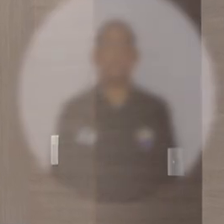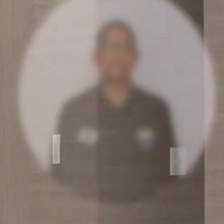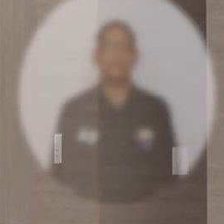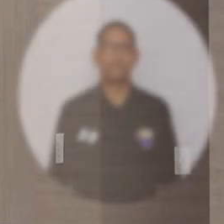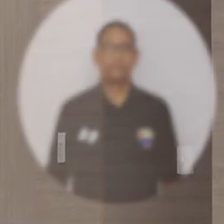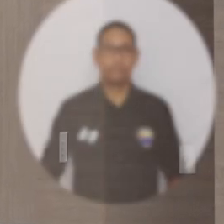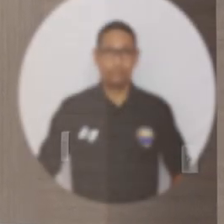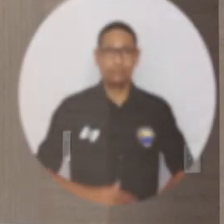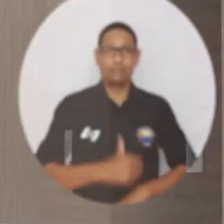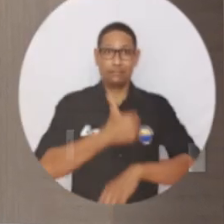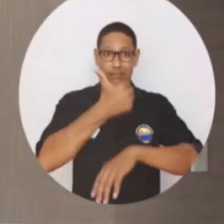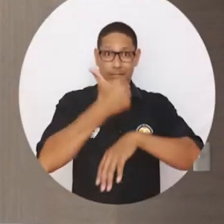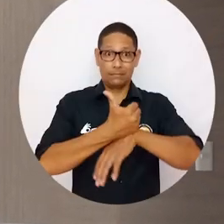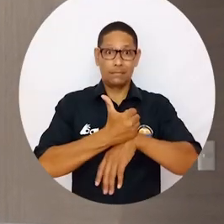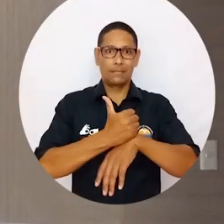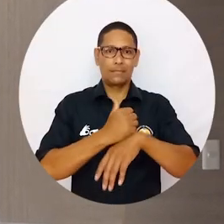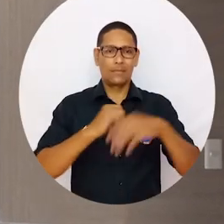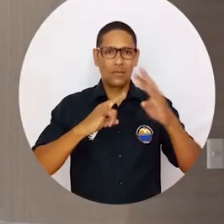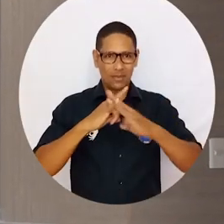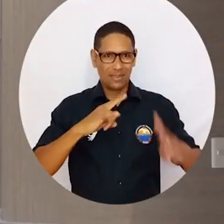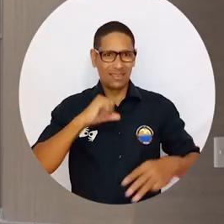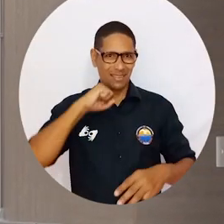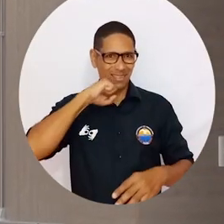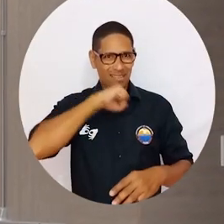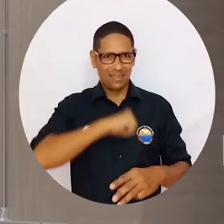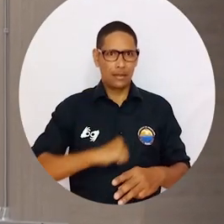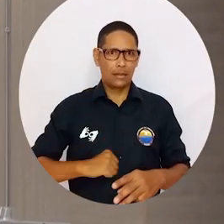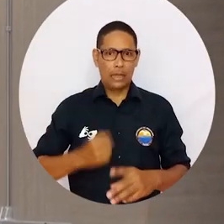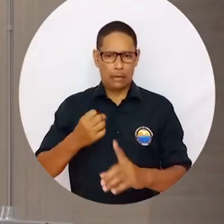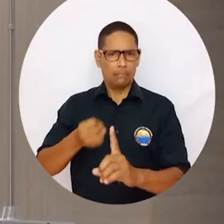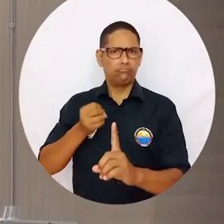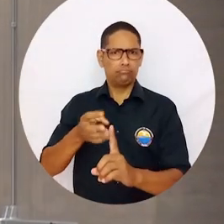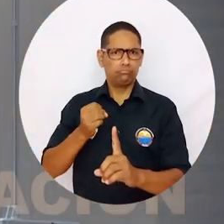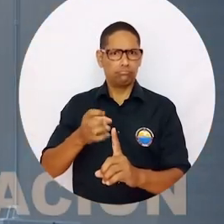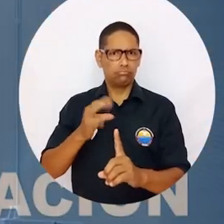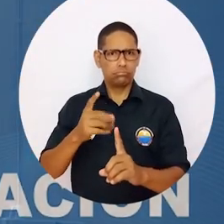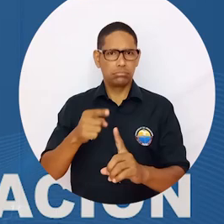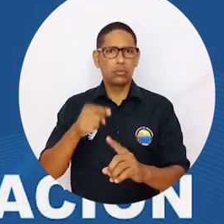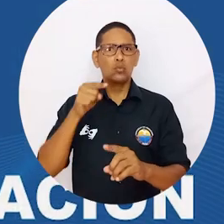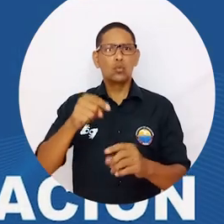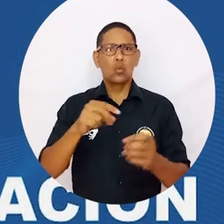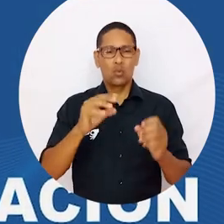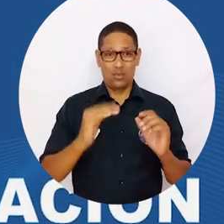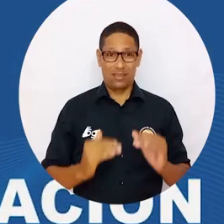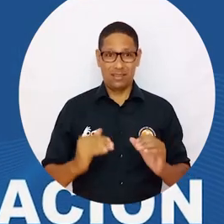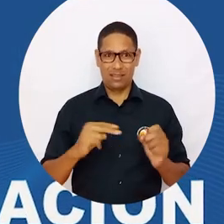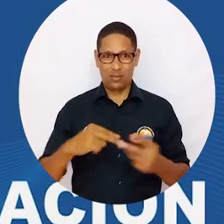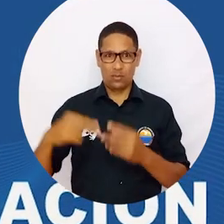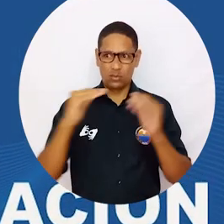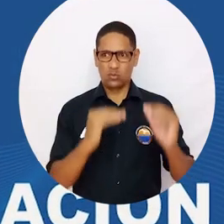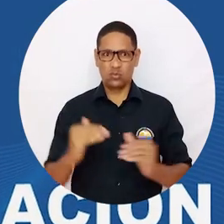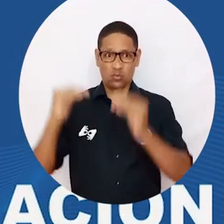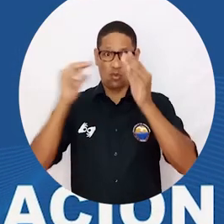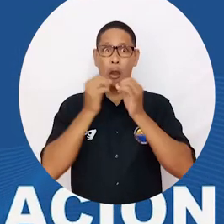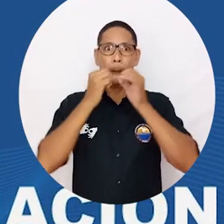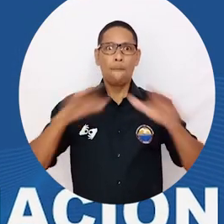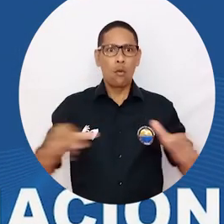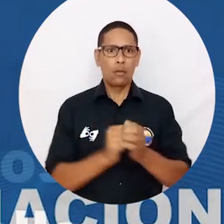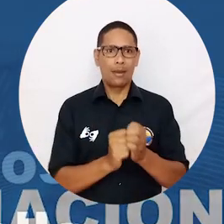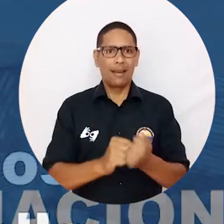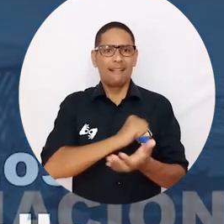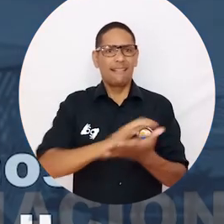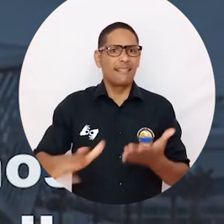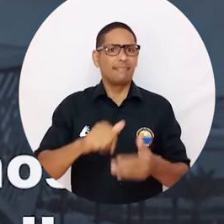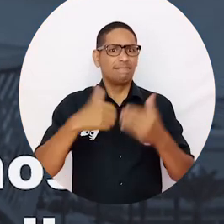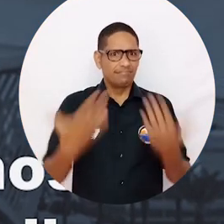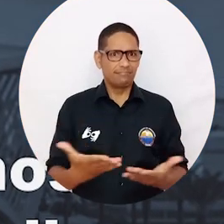El doctor Pablo Vera Salazar, rector de la Universidad del Magdalena, dictó una conferencia titulada Gratuidad y financiación de la educación superior pública